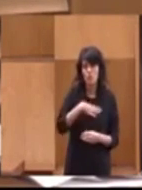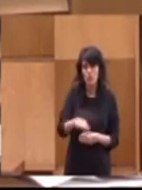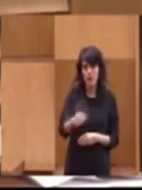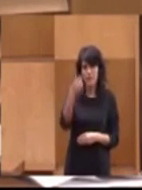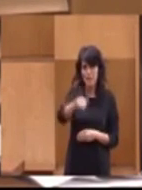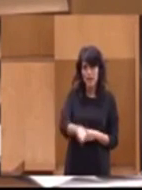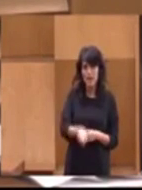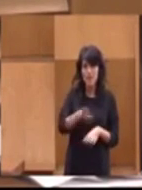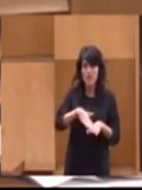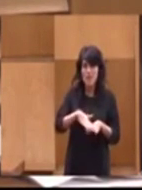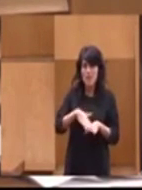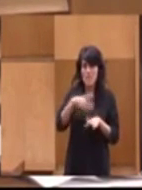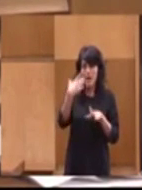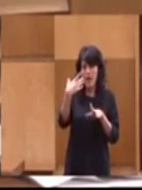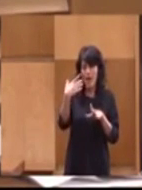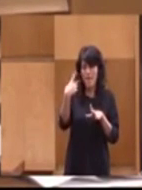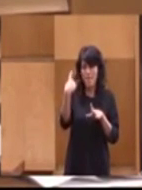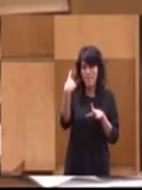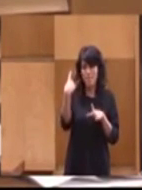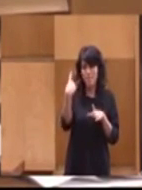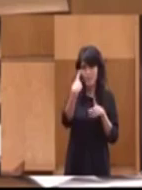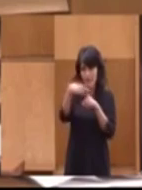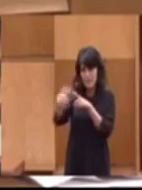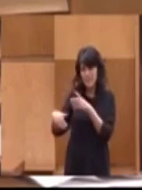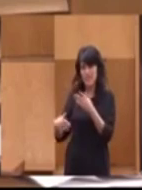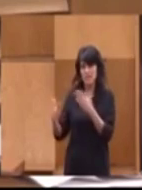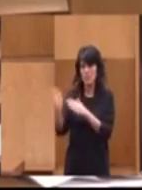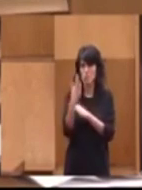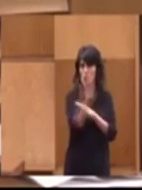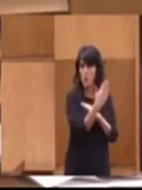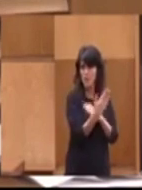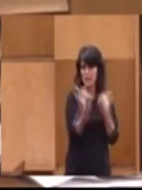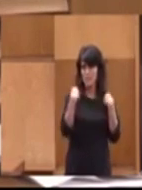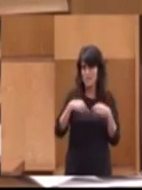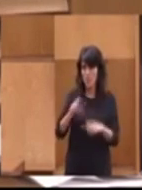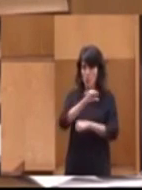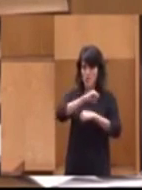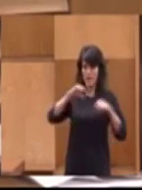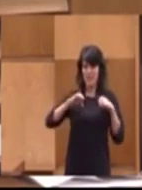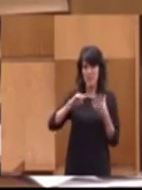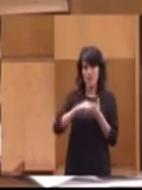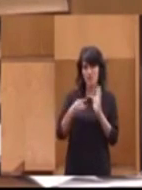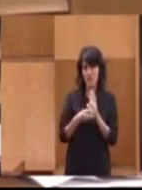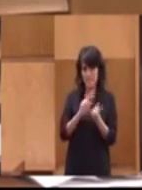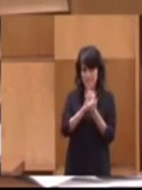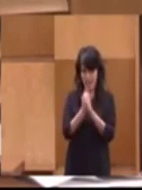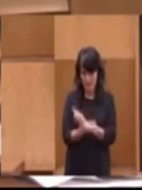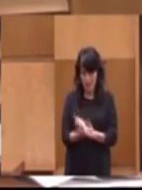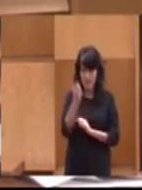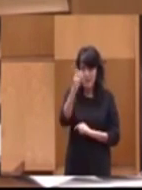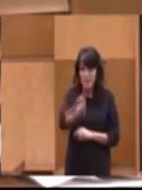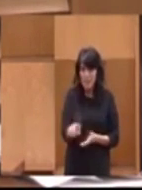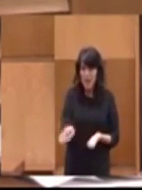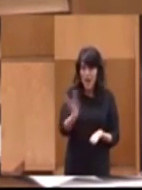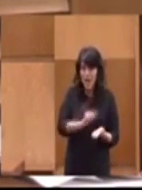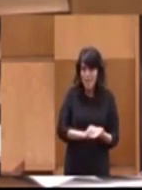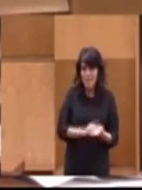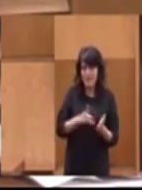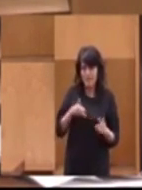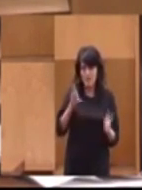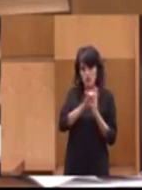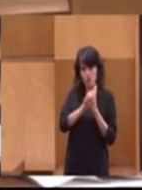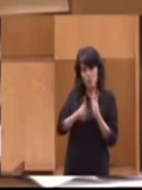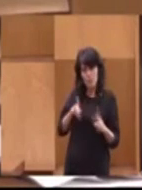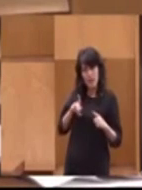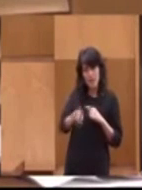evidentemente, de distintos propuestas, en este caso de privatización del sistema. Pero además de blindar constitucionalmente